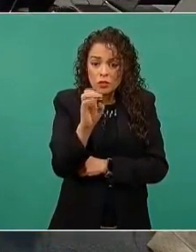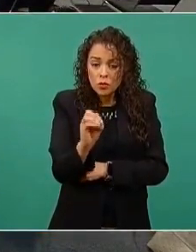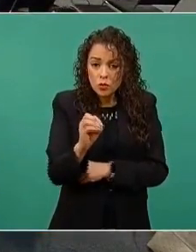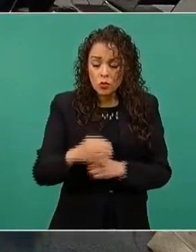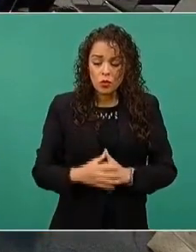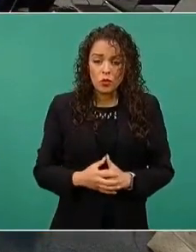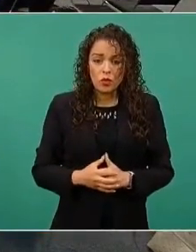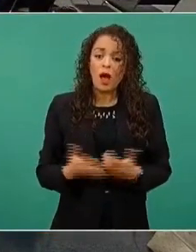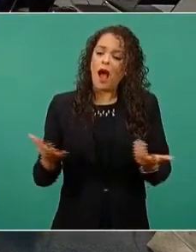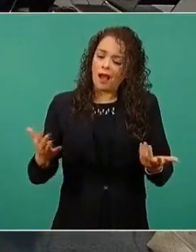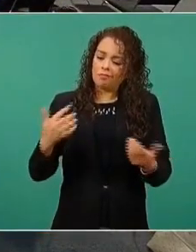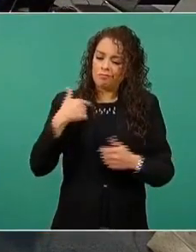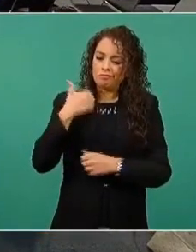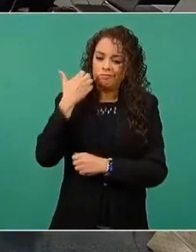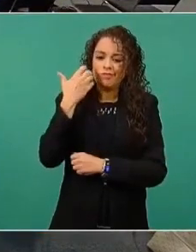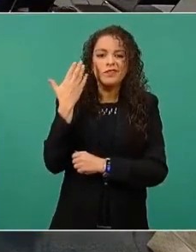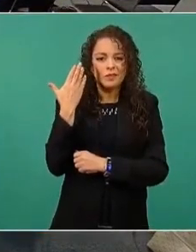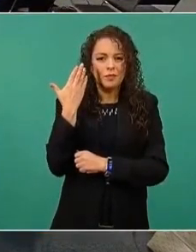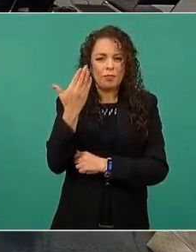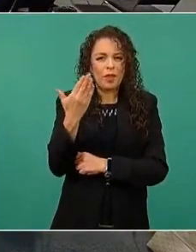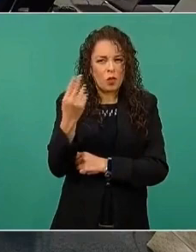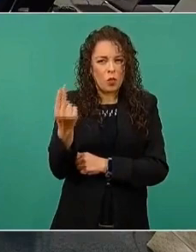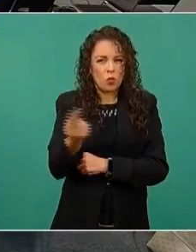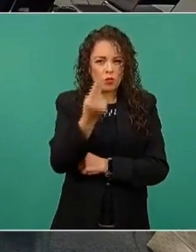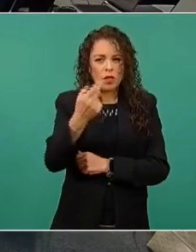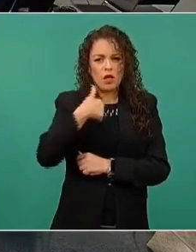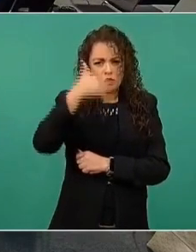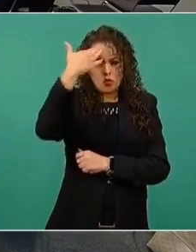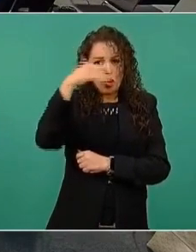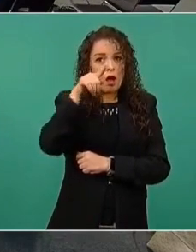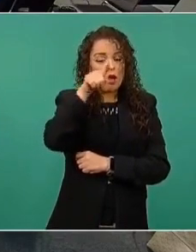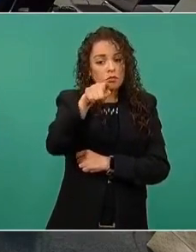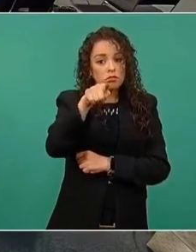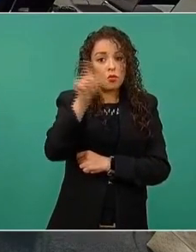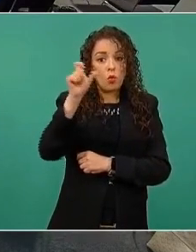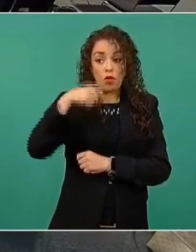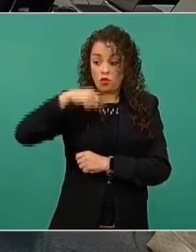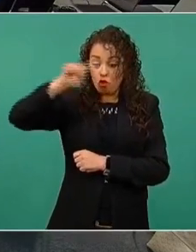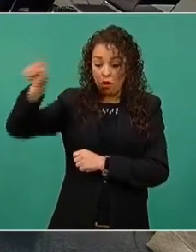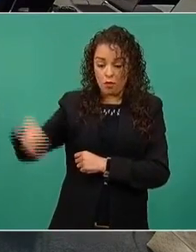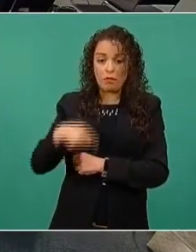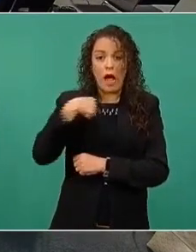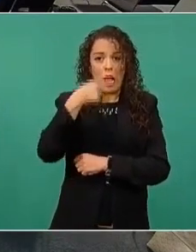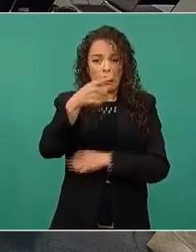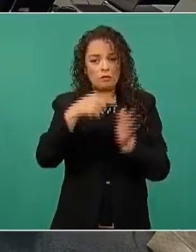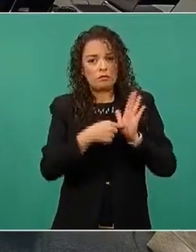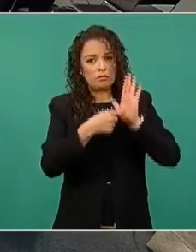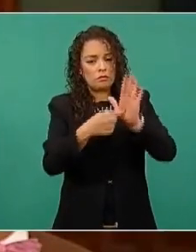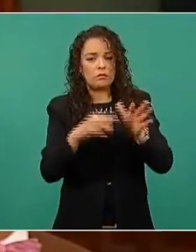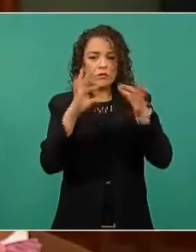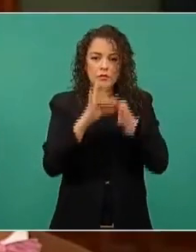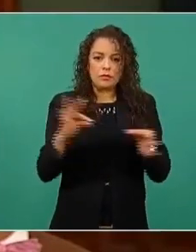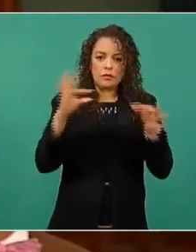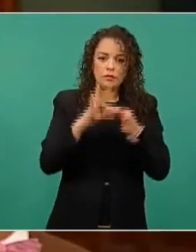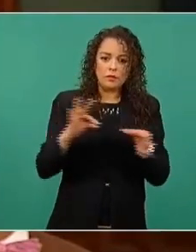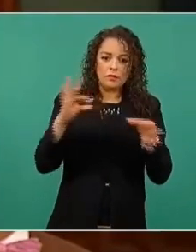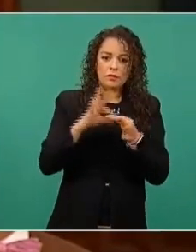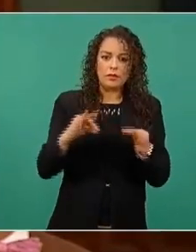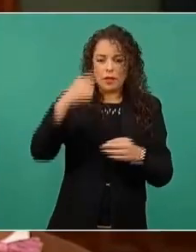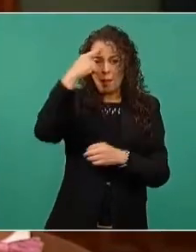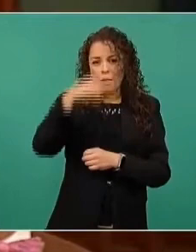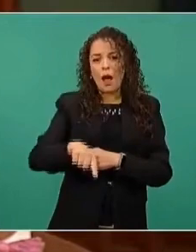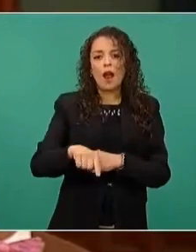pedir, yo sé que usted siempre, las veces que yo le he venido a exponer estos tipos de temas de bienestar, presidente,